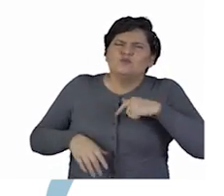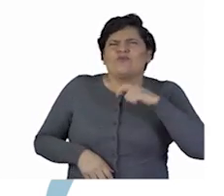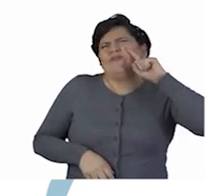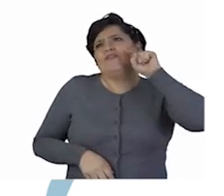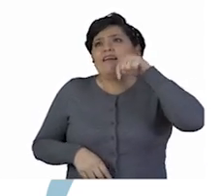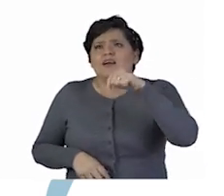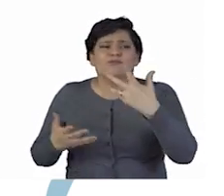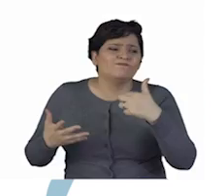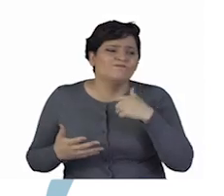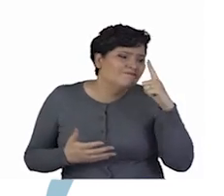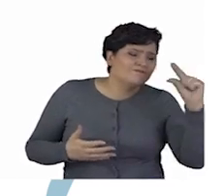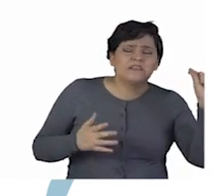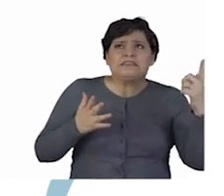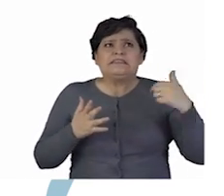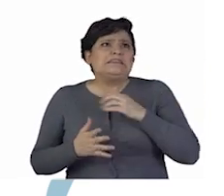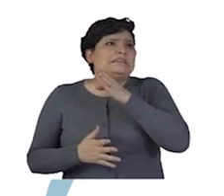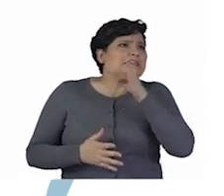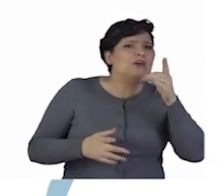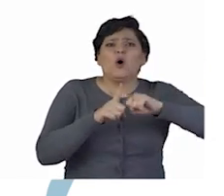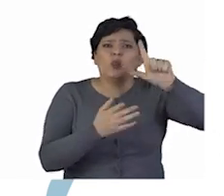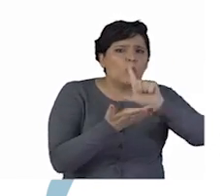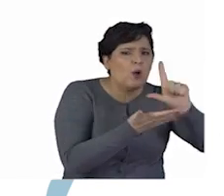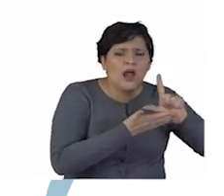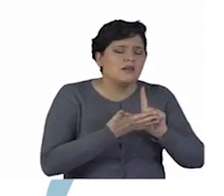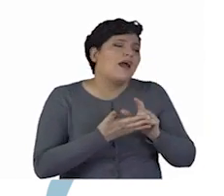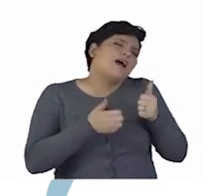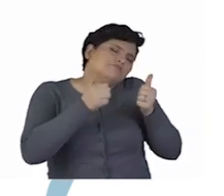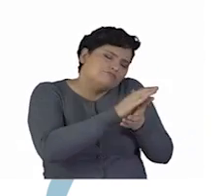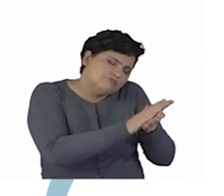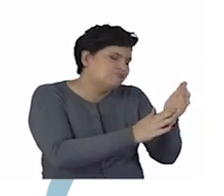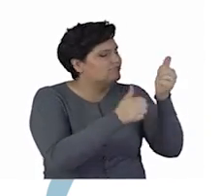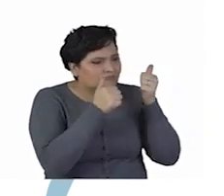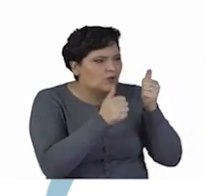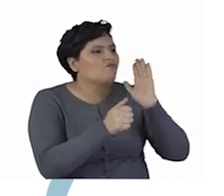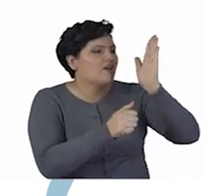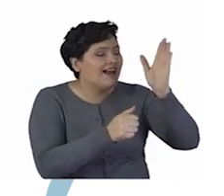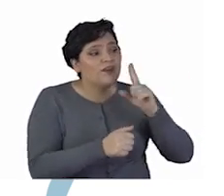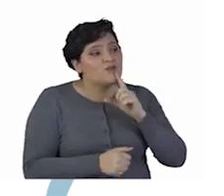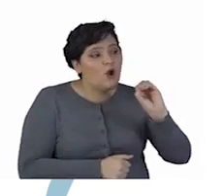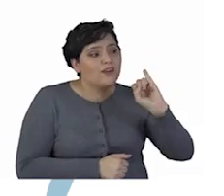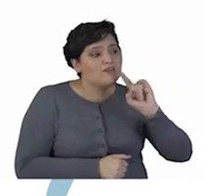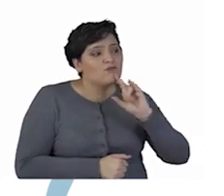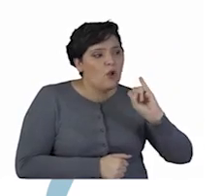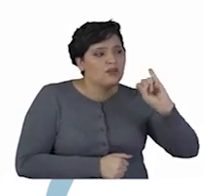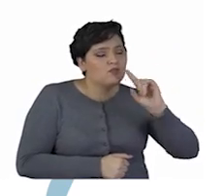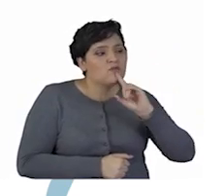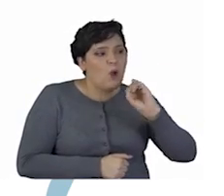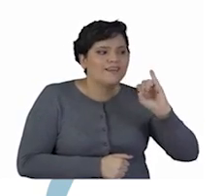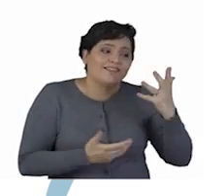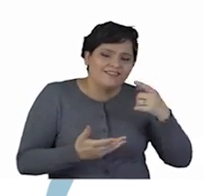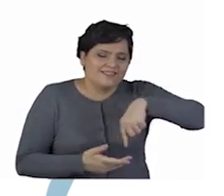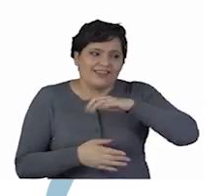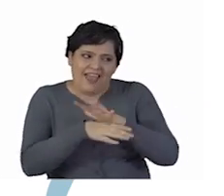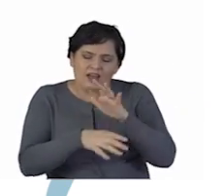lugar es uno de mis favoritos, pero debo partir y seguir recorriendo lugares. Pues que te vaya bien en tu próximo viaje. ¡Toy, toy, toy! Como